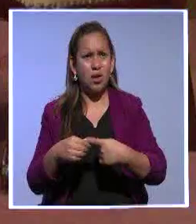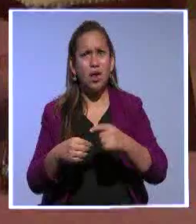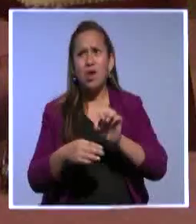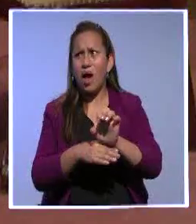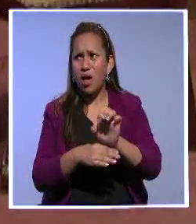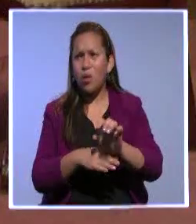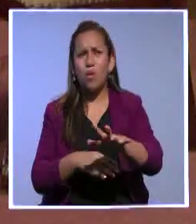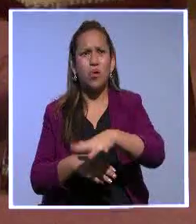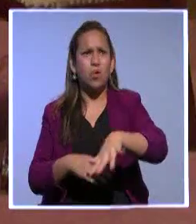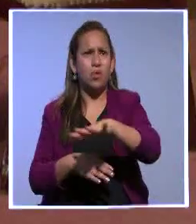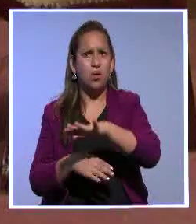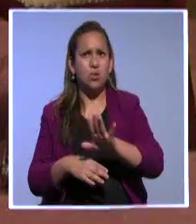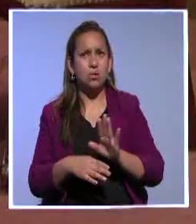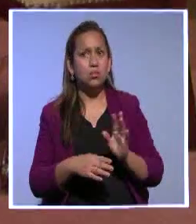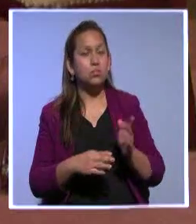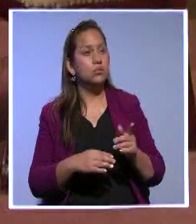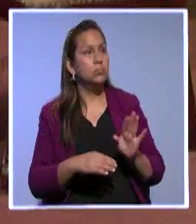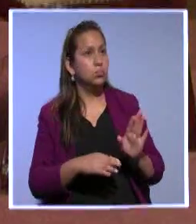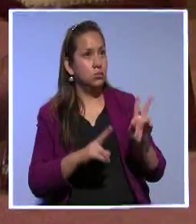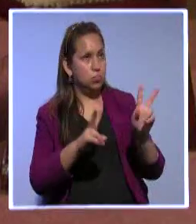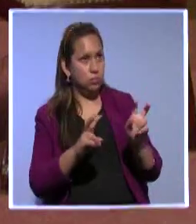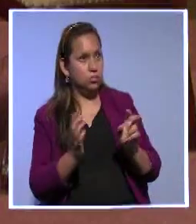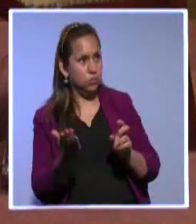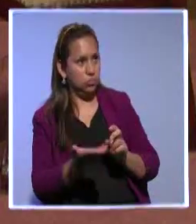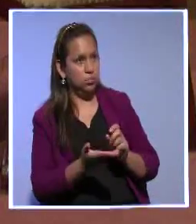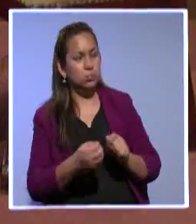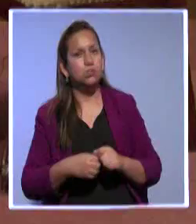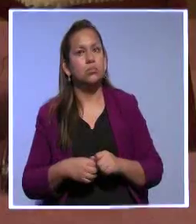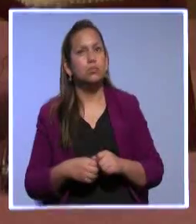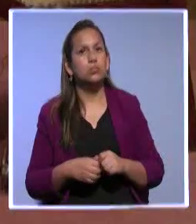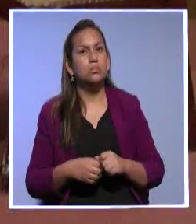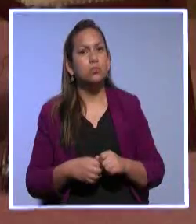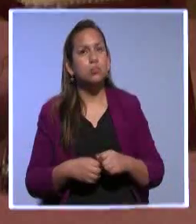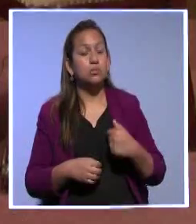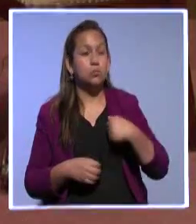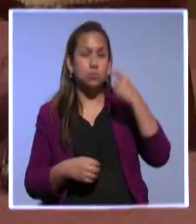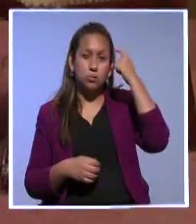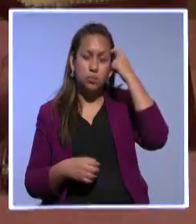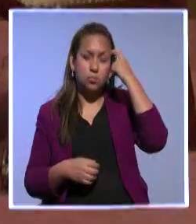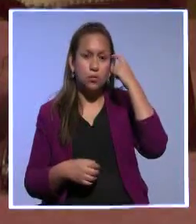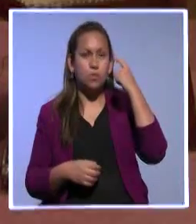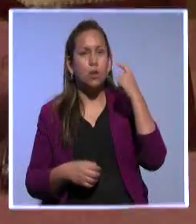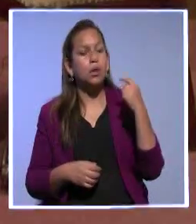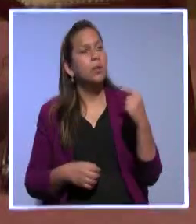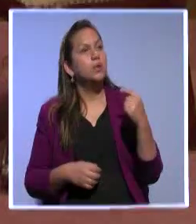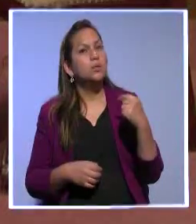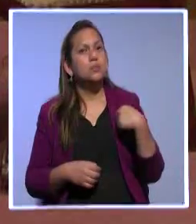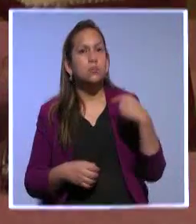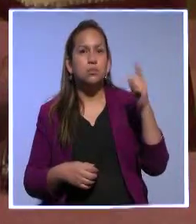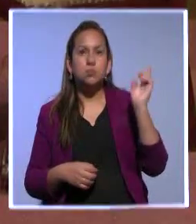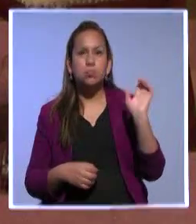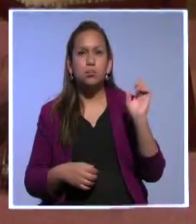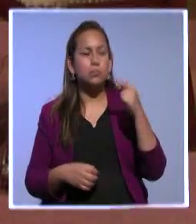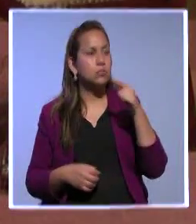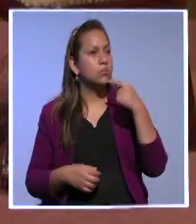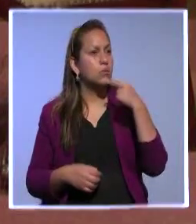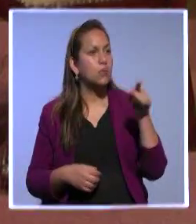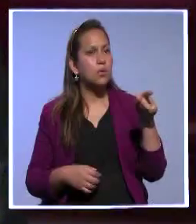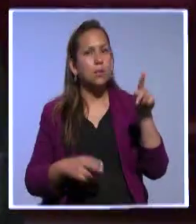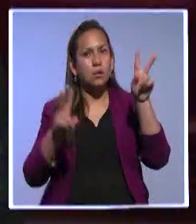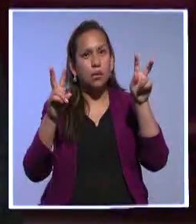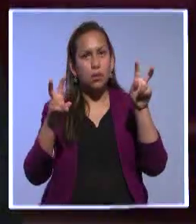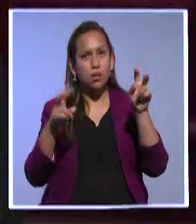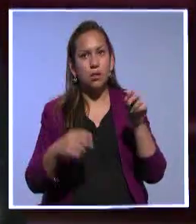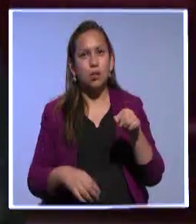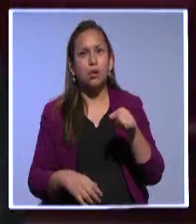Asambleiza Vintimilla, un poco para cerrar este tema, su réplica. Me parece que si uno simplemente se remite al discurso o al debate que tuvo Febrez Cordero